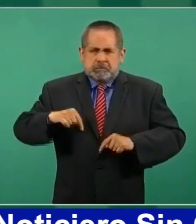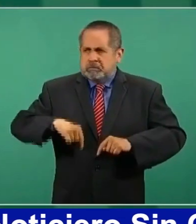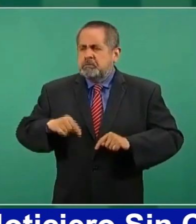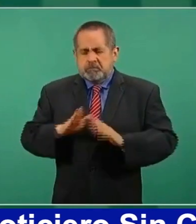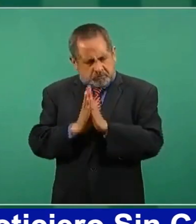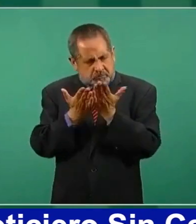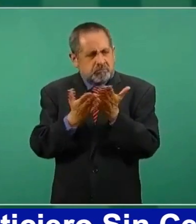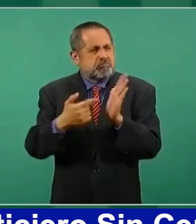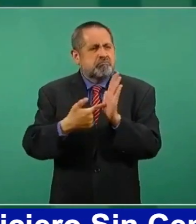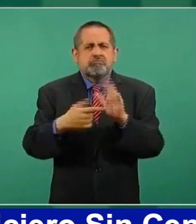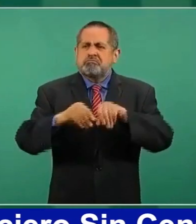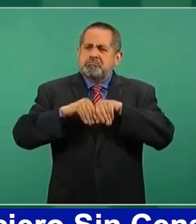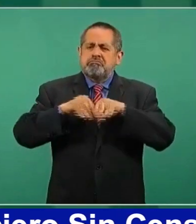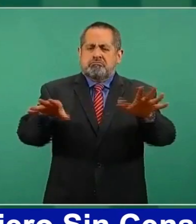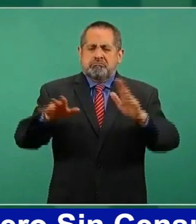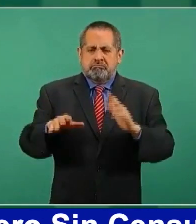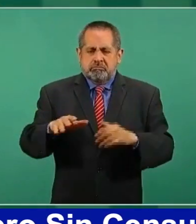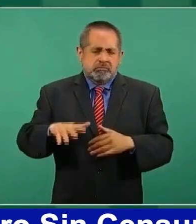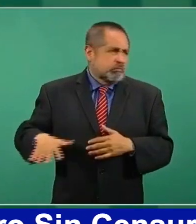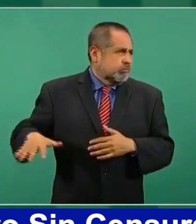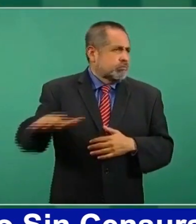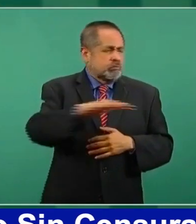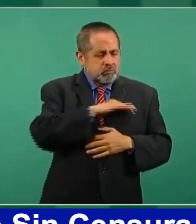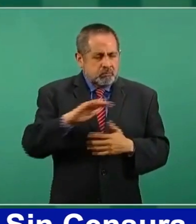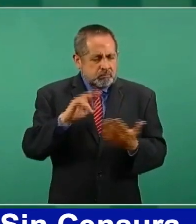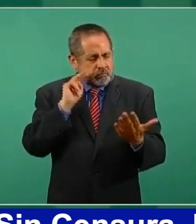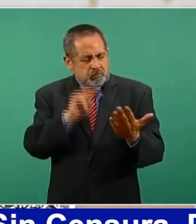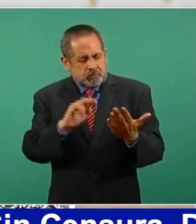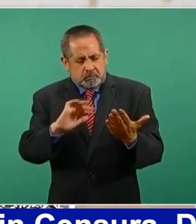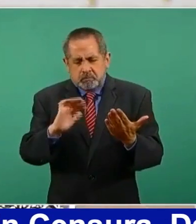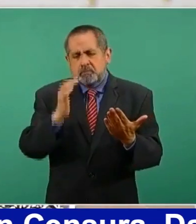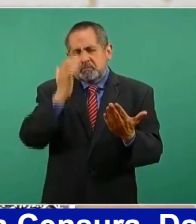y para todos los ciudadanos.